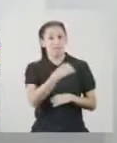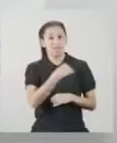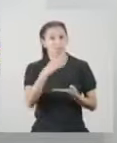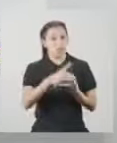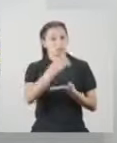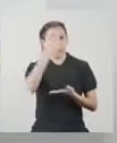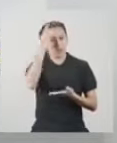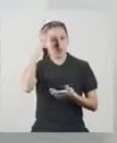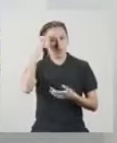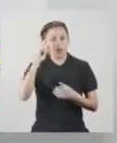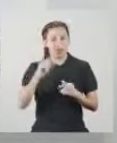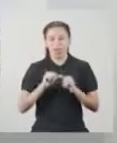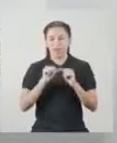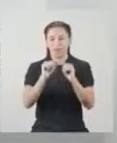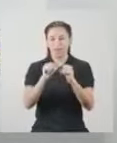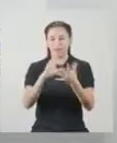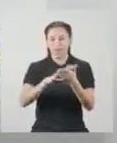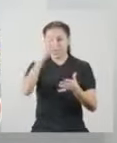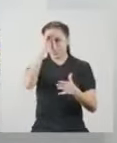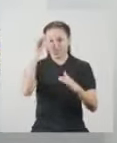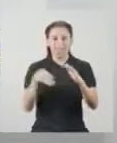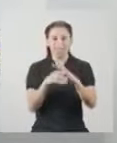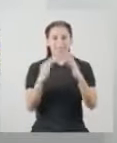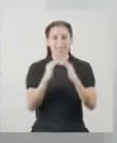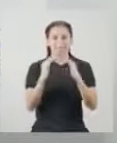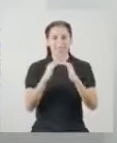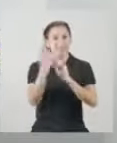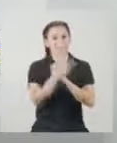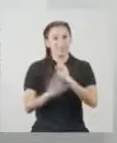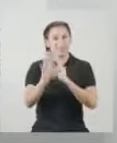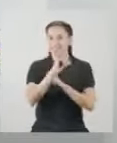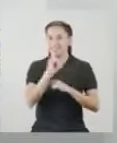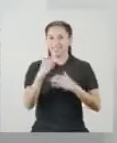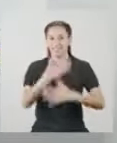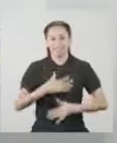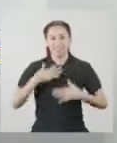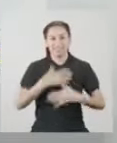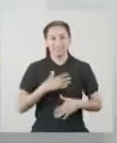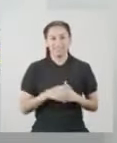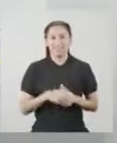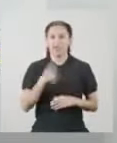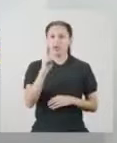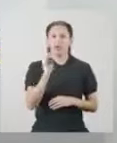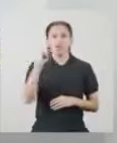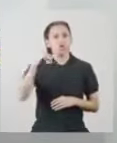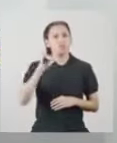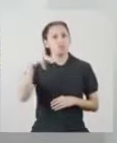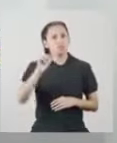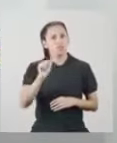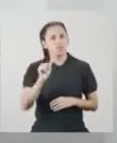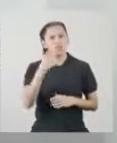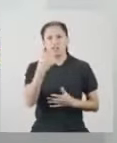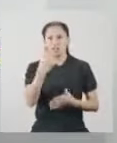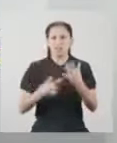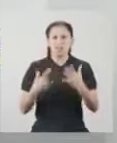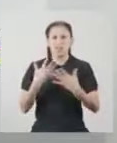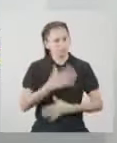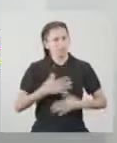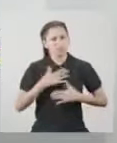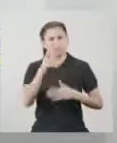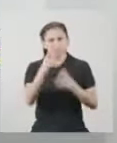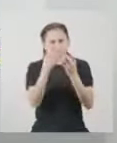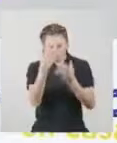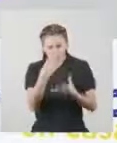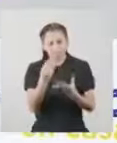Ministerio de Educación para continuar aprendiendo desde casa de maneras Segura Y divertida Romina, ¿qué cosa te mantiene tan